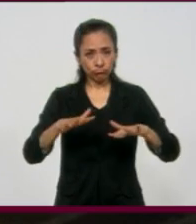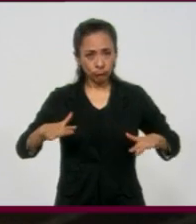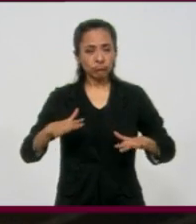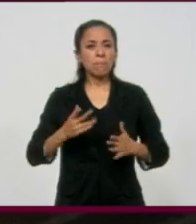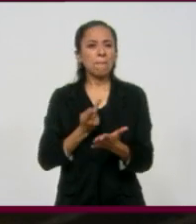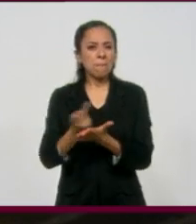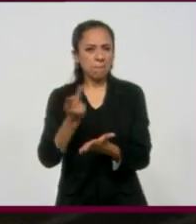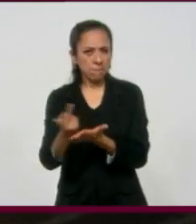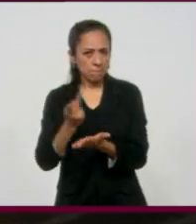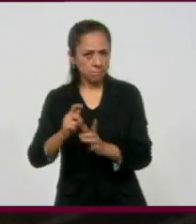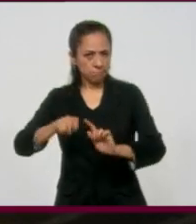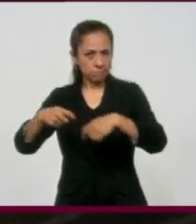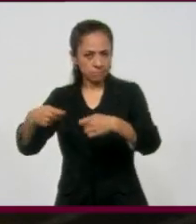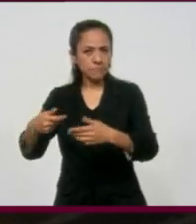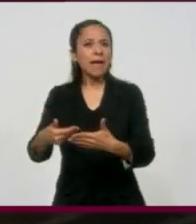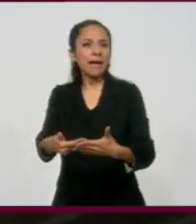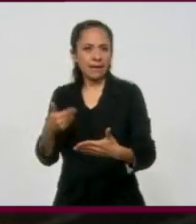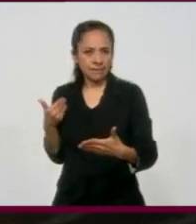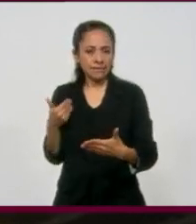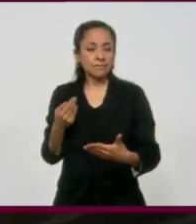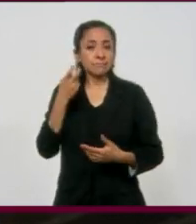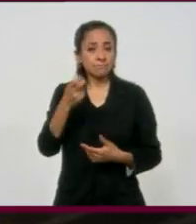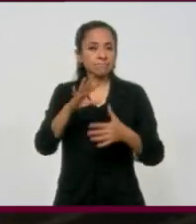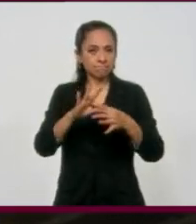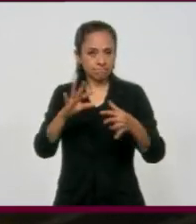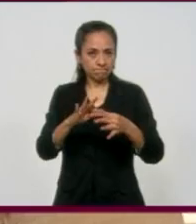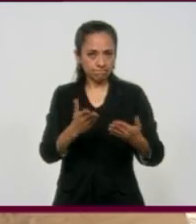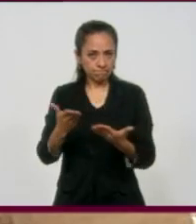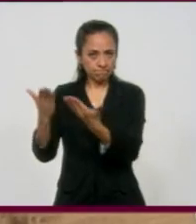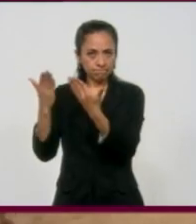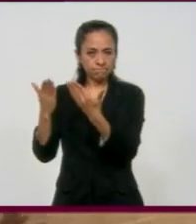reconocimientos se dio un par de horas antes. Sobre eso, la siguiente historia.